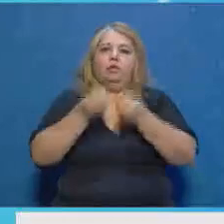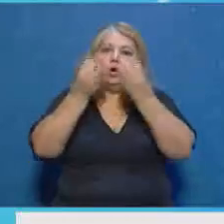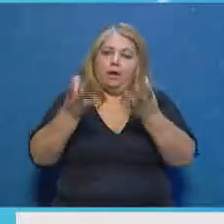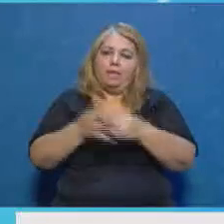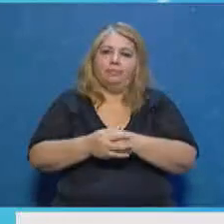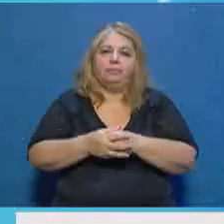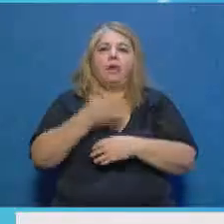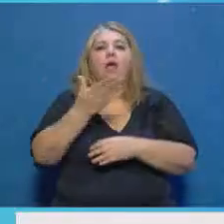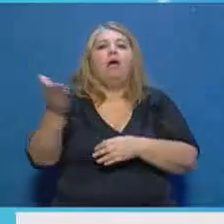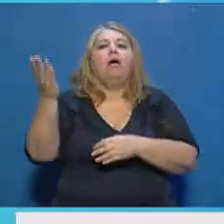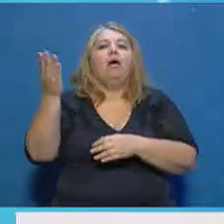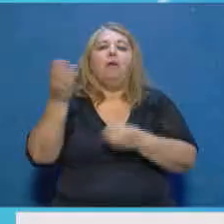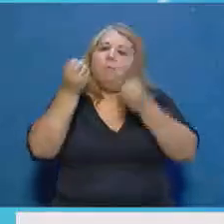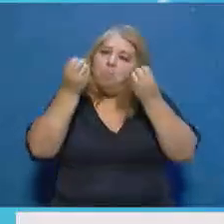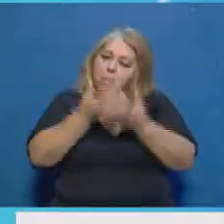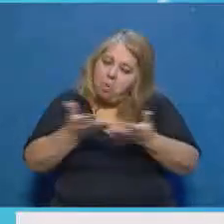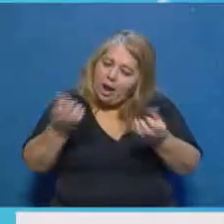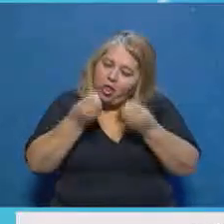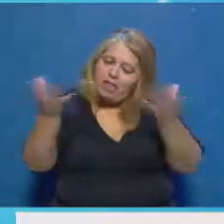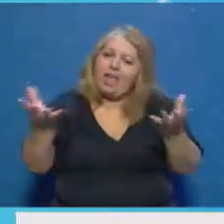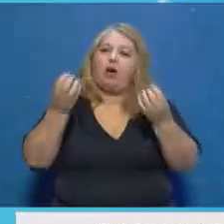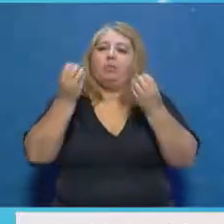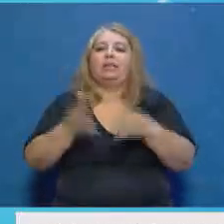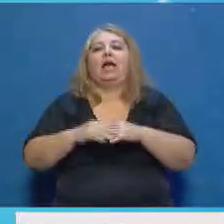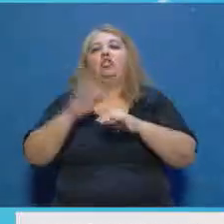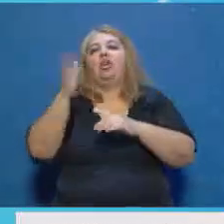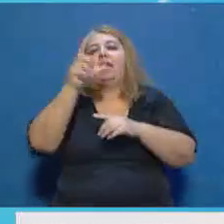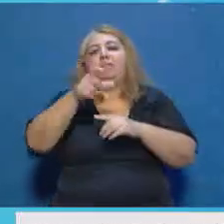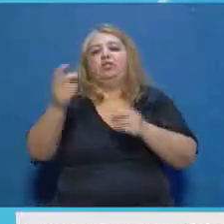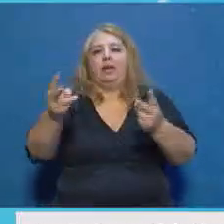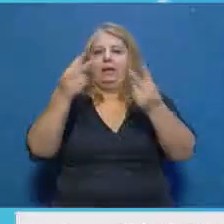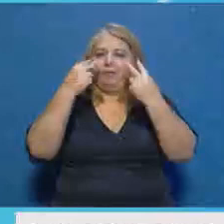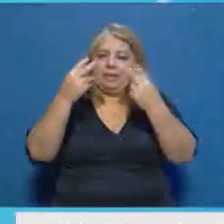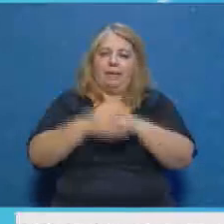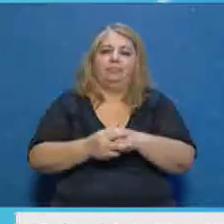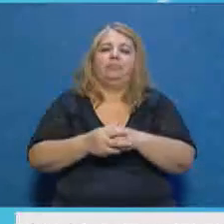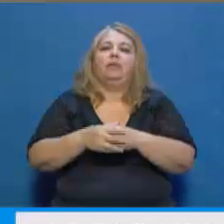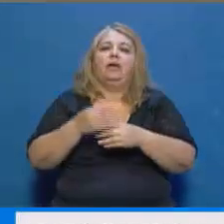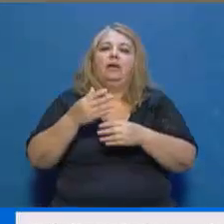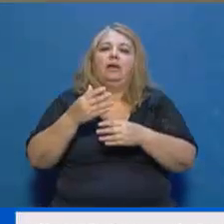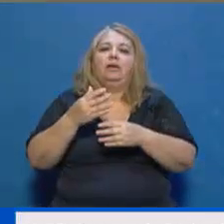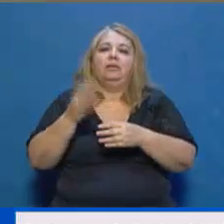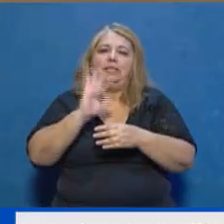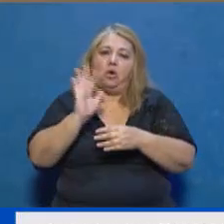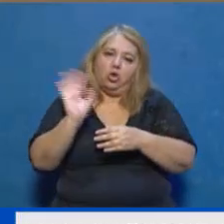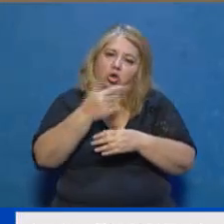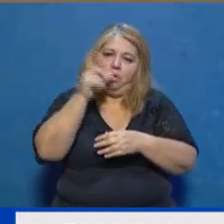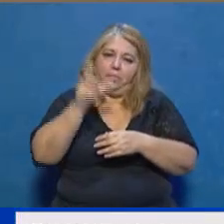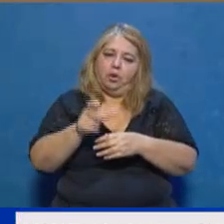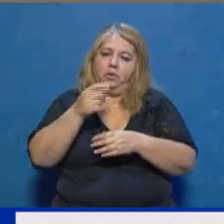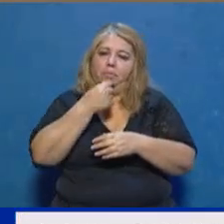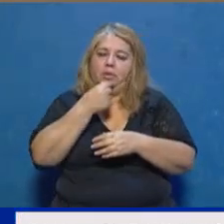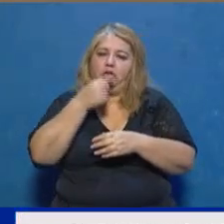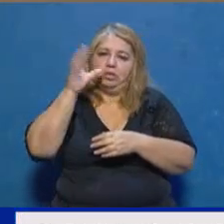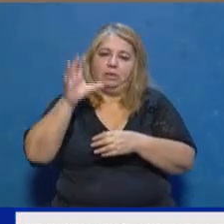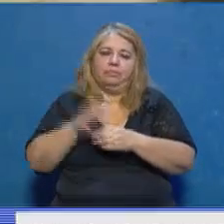Buenos días, Daniela. Buenos días, Laura. Bueno, un saludo a todos los televidentes, a todos los amigos de Mendoza. Bueno, muchas gracias, intendente. Allí ya entró en vigencia hoy,